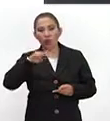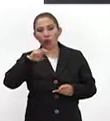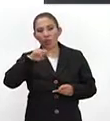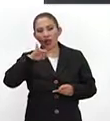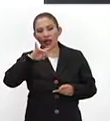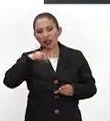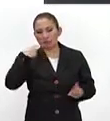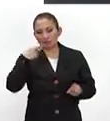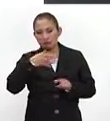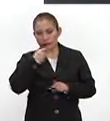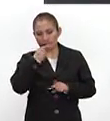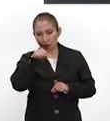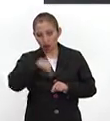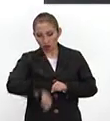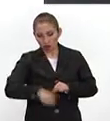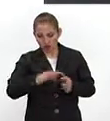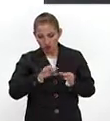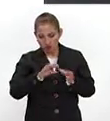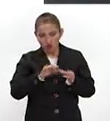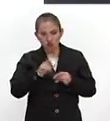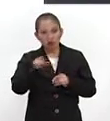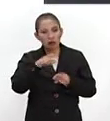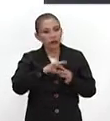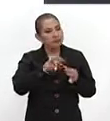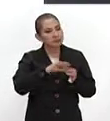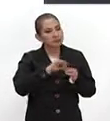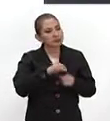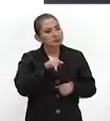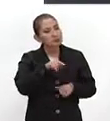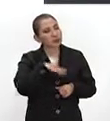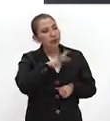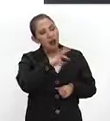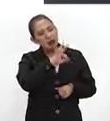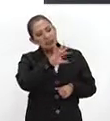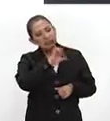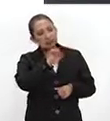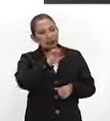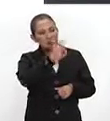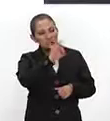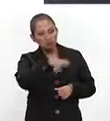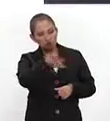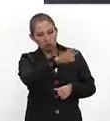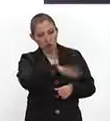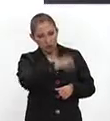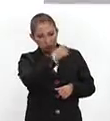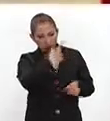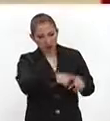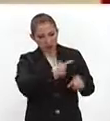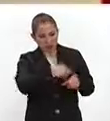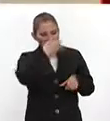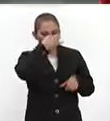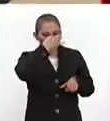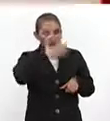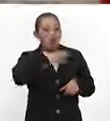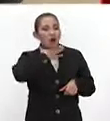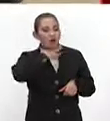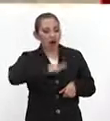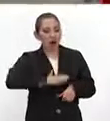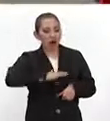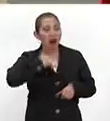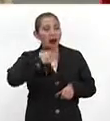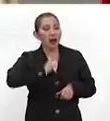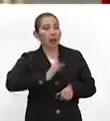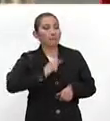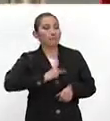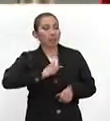El objetivo que quiero hablarles el día de hoy es comentarles que 40, 60 por ciento de todas estas sean altas o bajas son causadas por